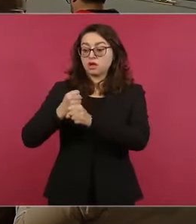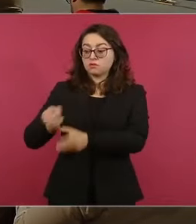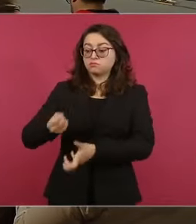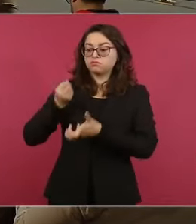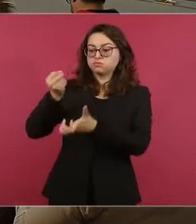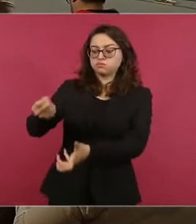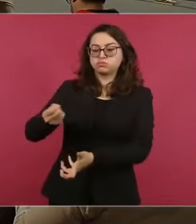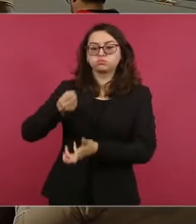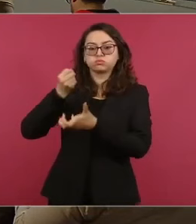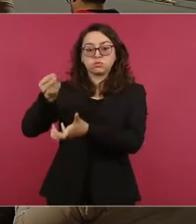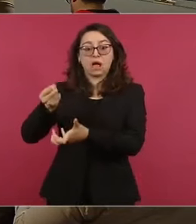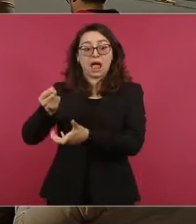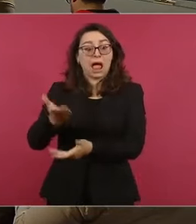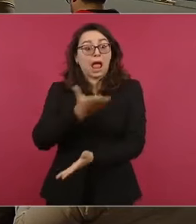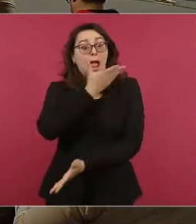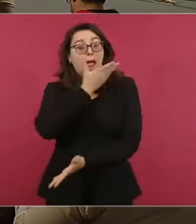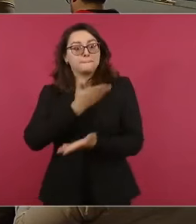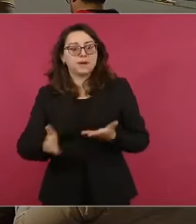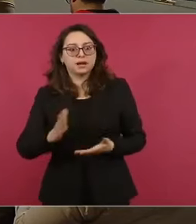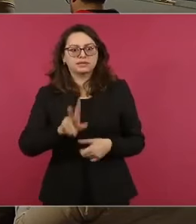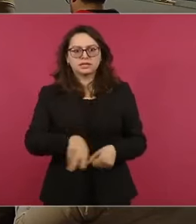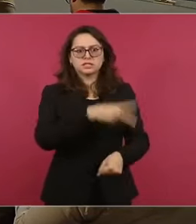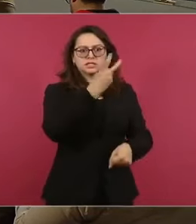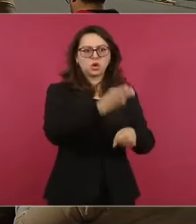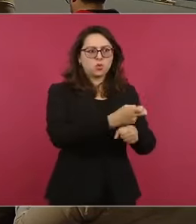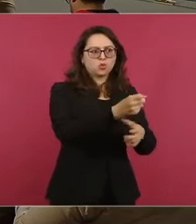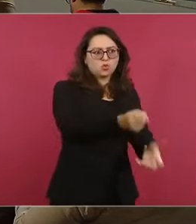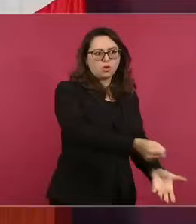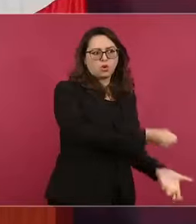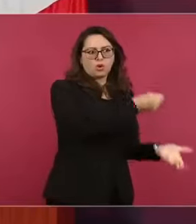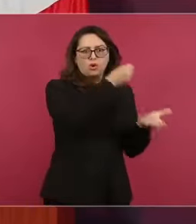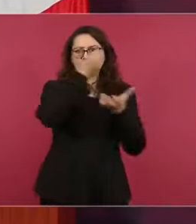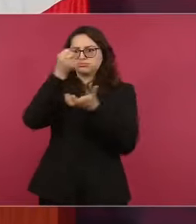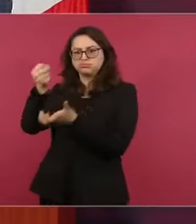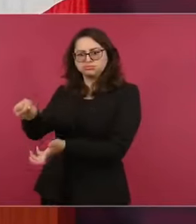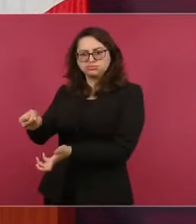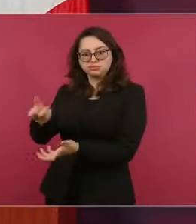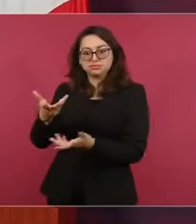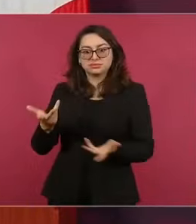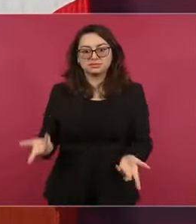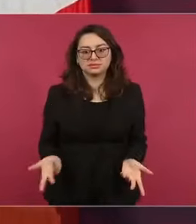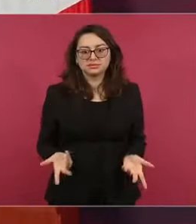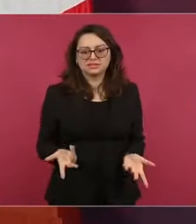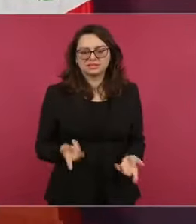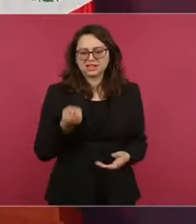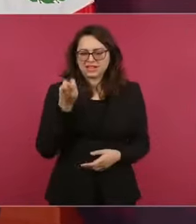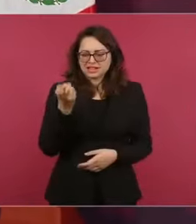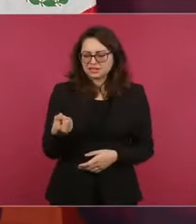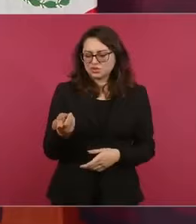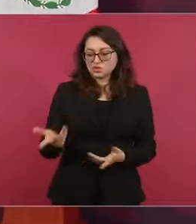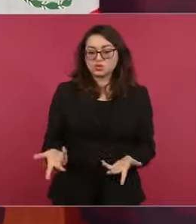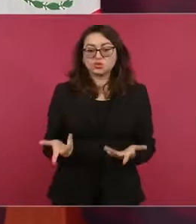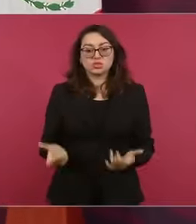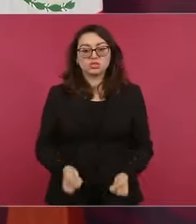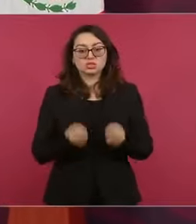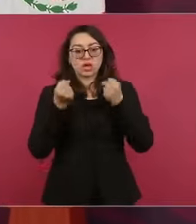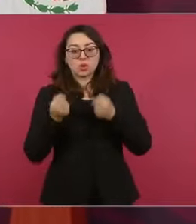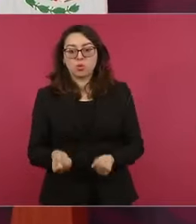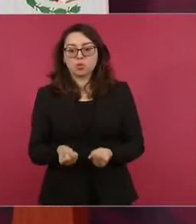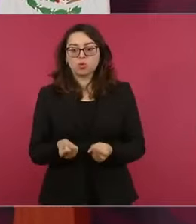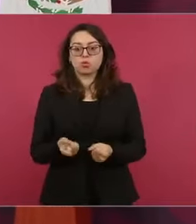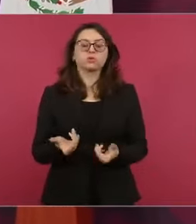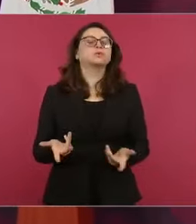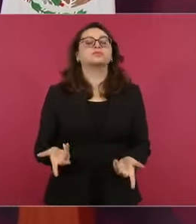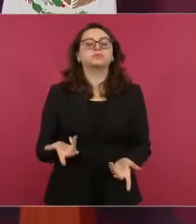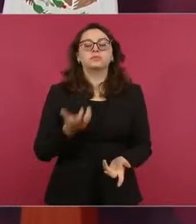Sí, pero nada más el seguro. Esto nosotros lo eliminamos, pero no lo eliminamos ahora,